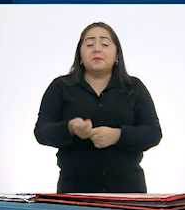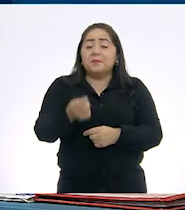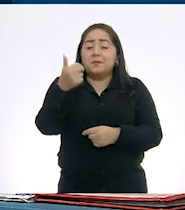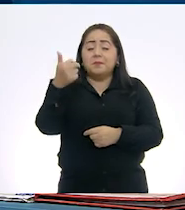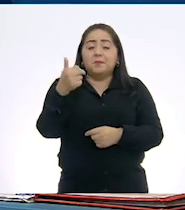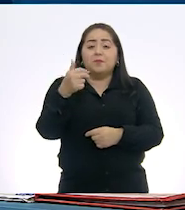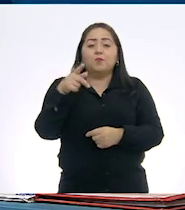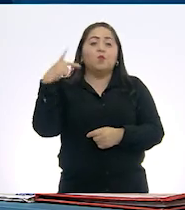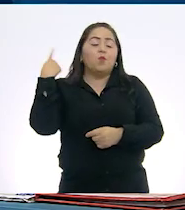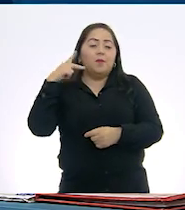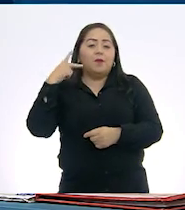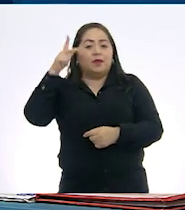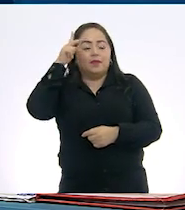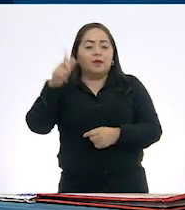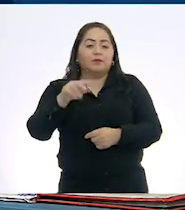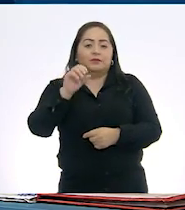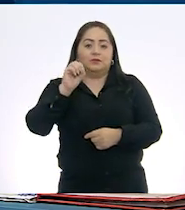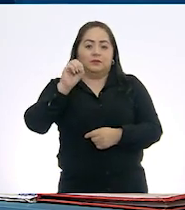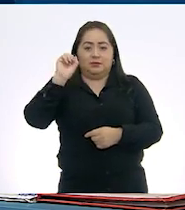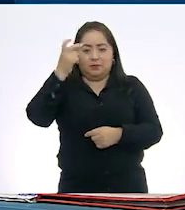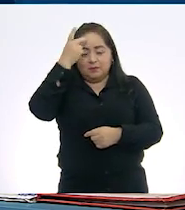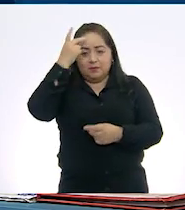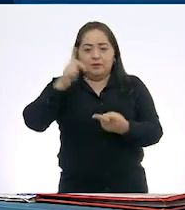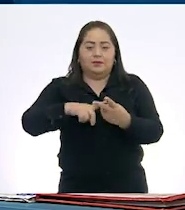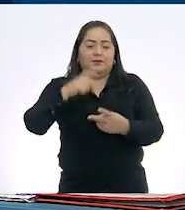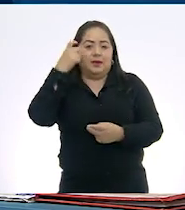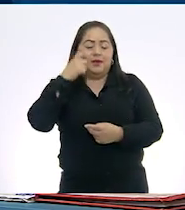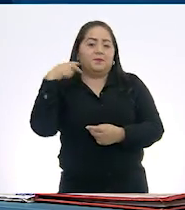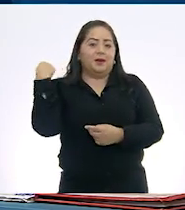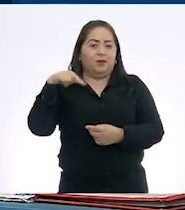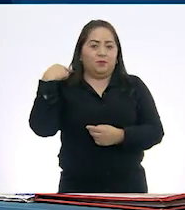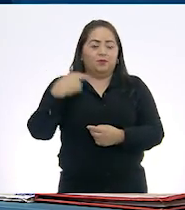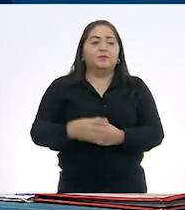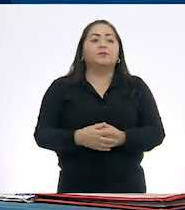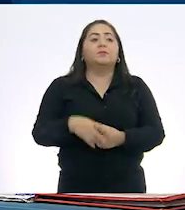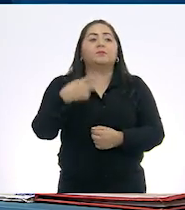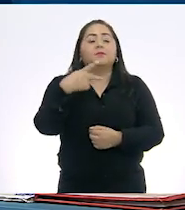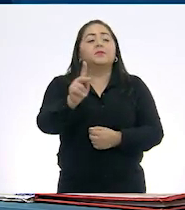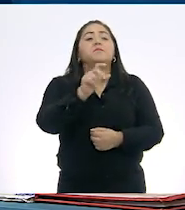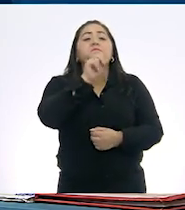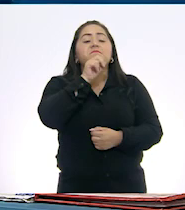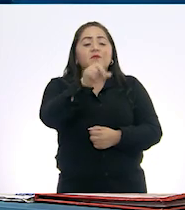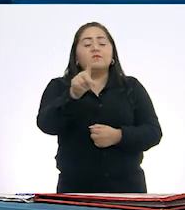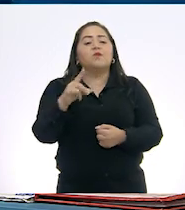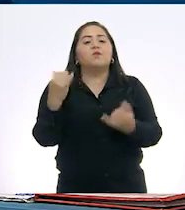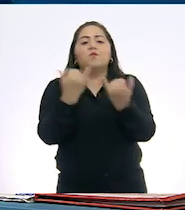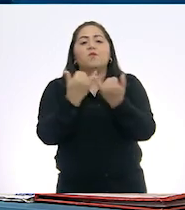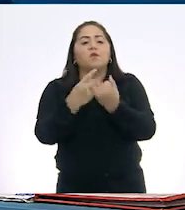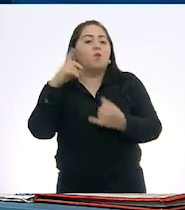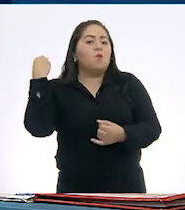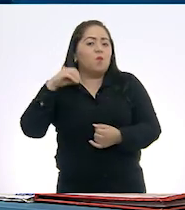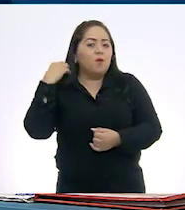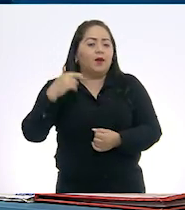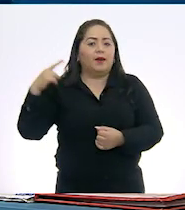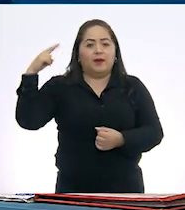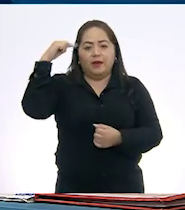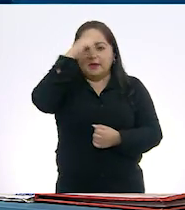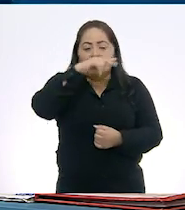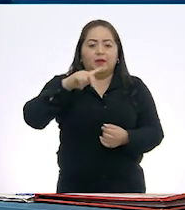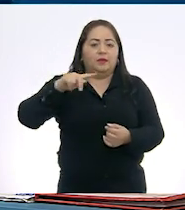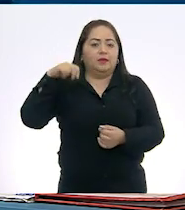Puebla, Hidalgo, San Luis, Piedra Cruz. También se habla adicionalmente en Oaxaca, Nayarit,